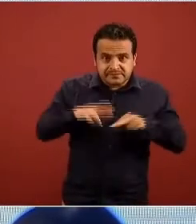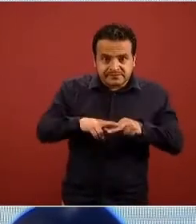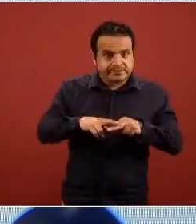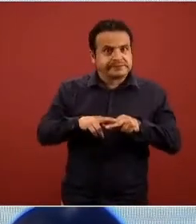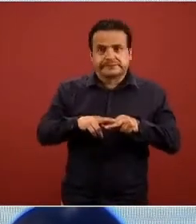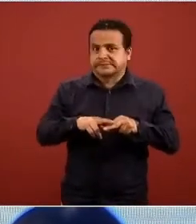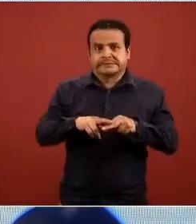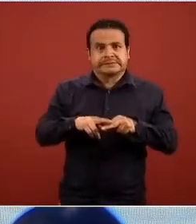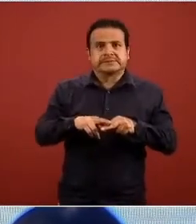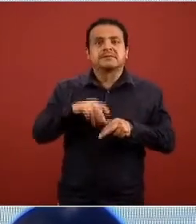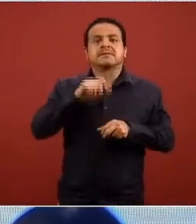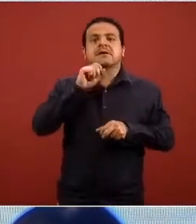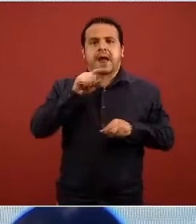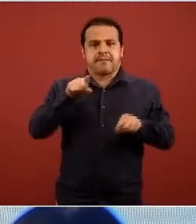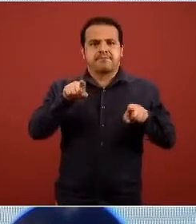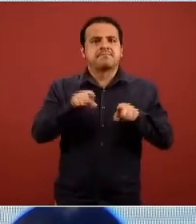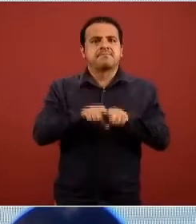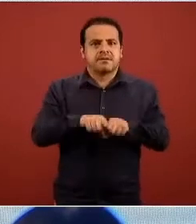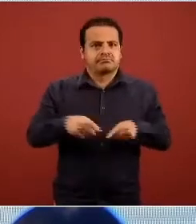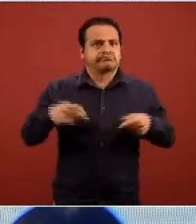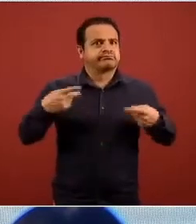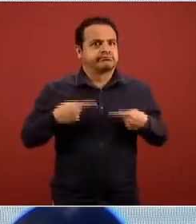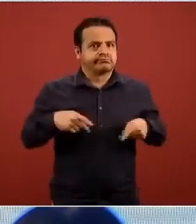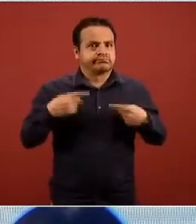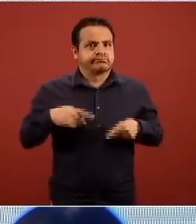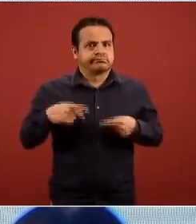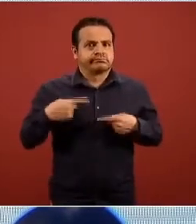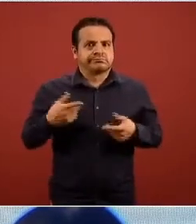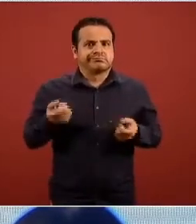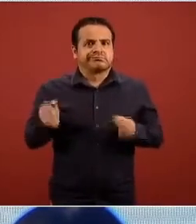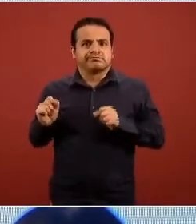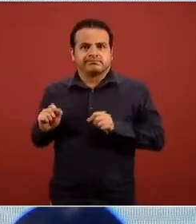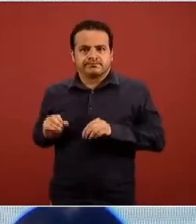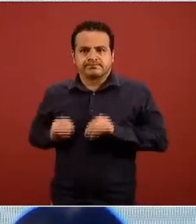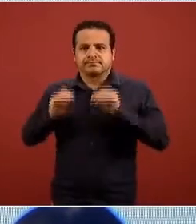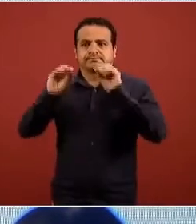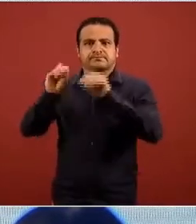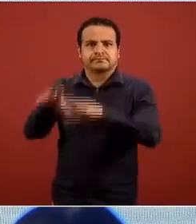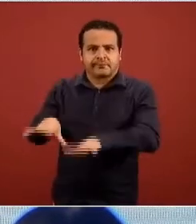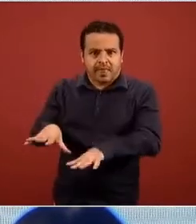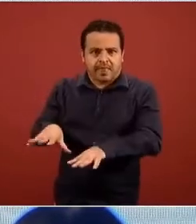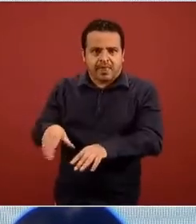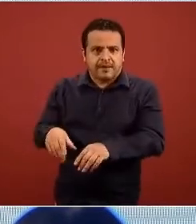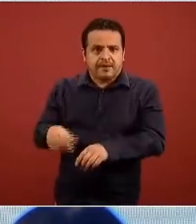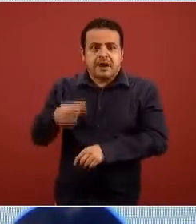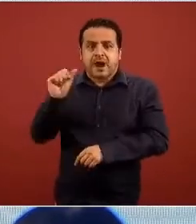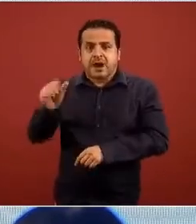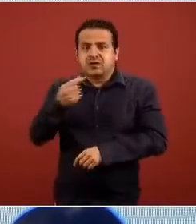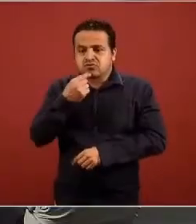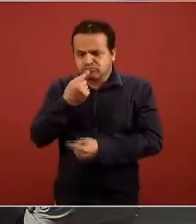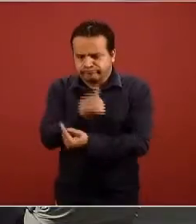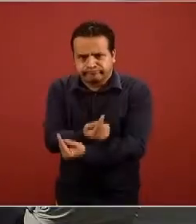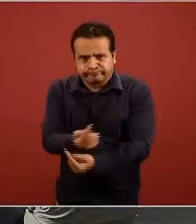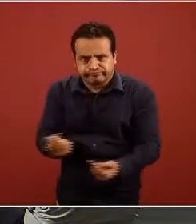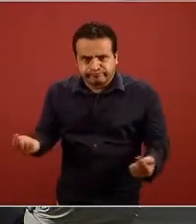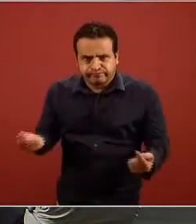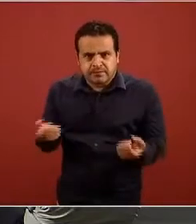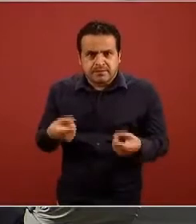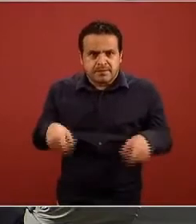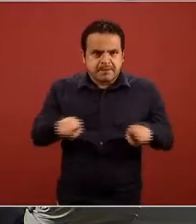a las distintas personas que participan en las economías relacionadas con la escuela entonces 40 millones